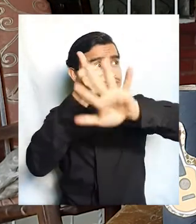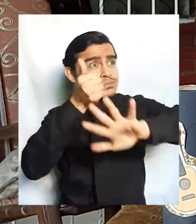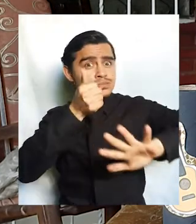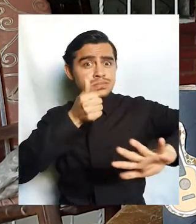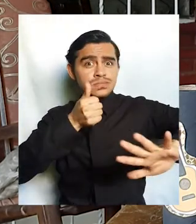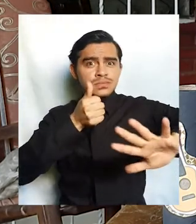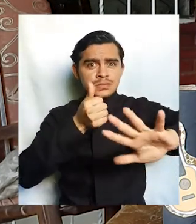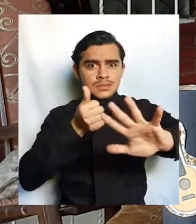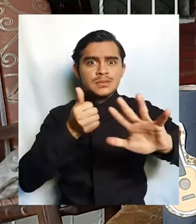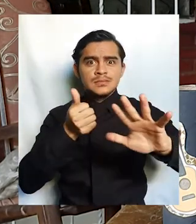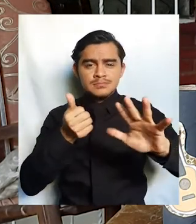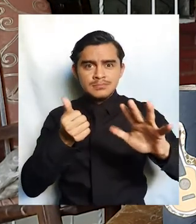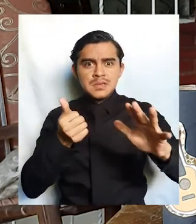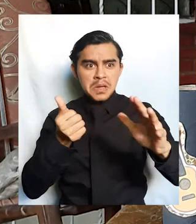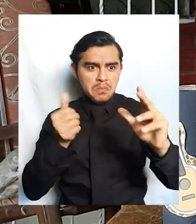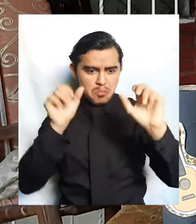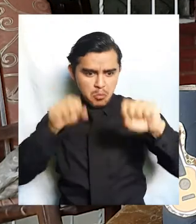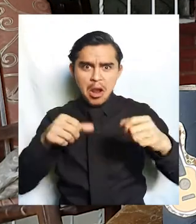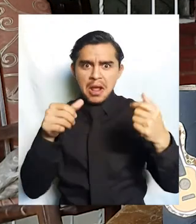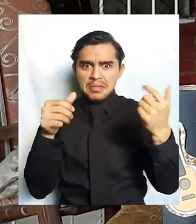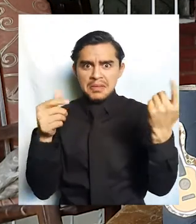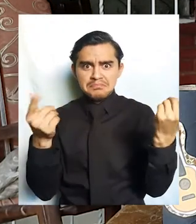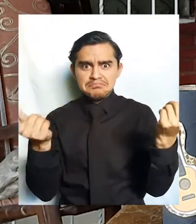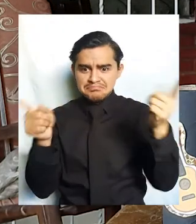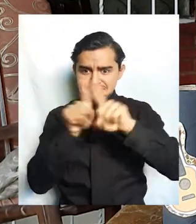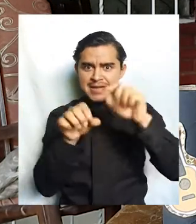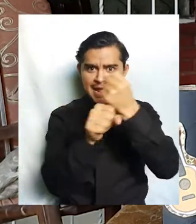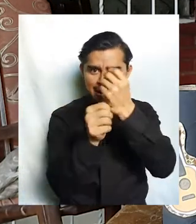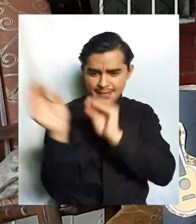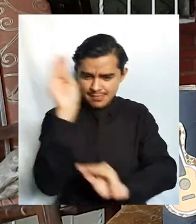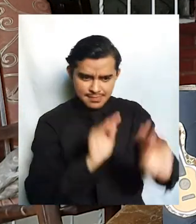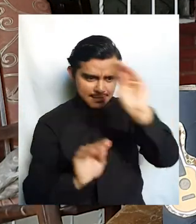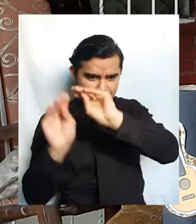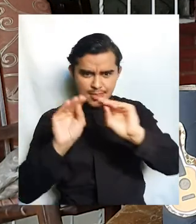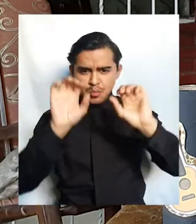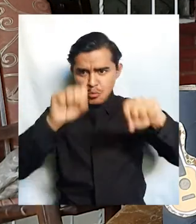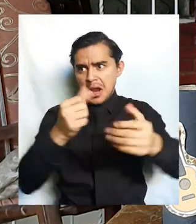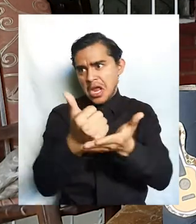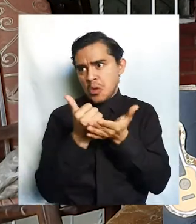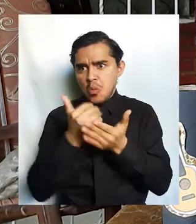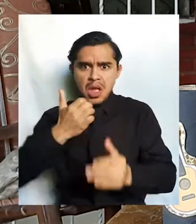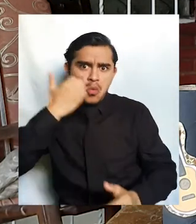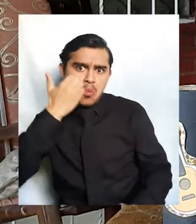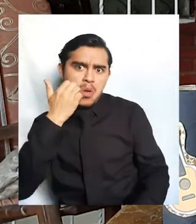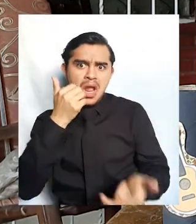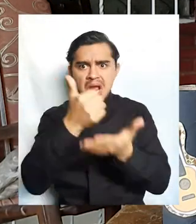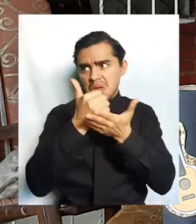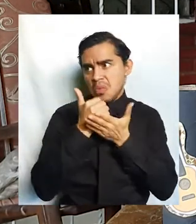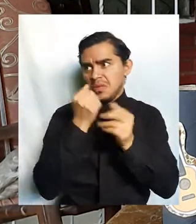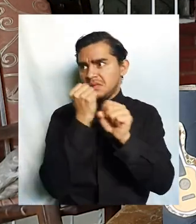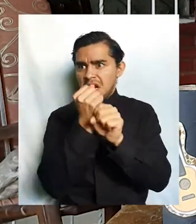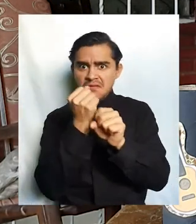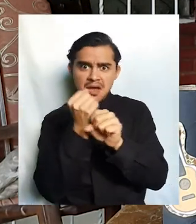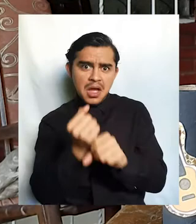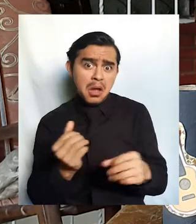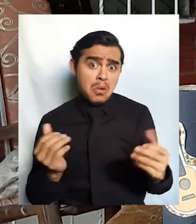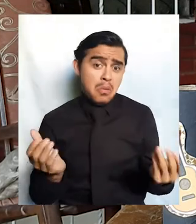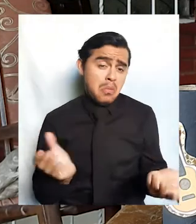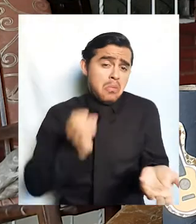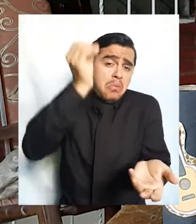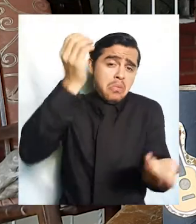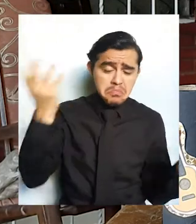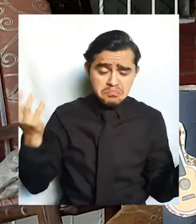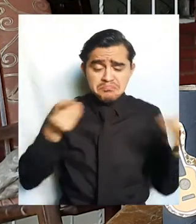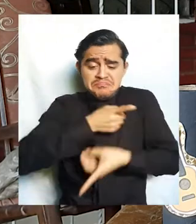podemos crear muchísimas, muchísimas cosas que nos pueden servir para nuestra escuela, para nuestro trabajo o para simplemente